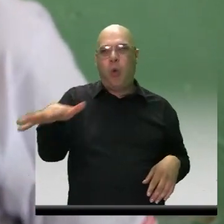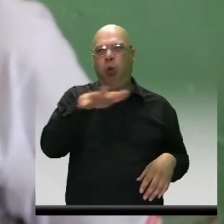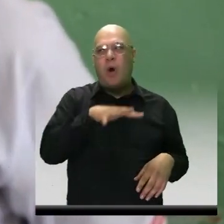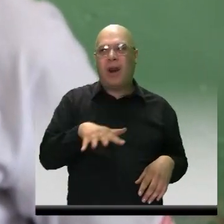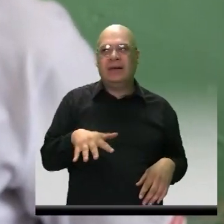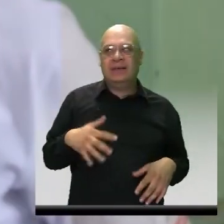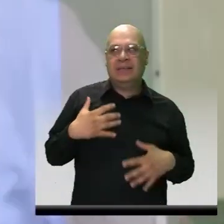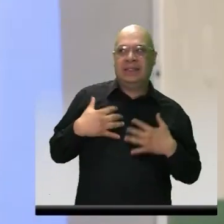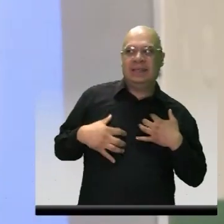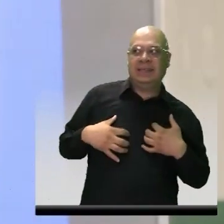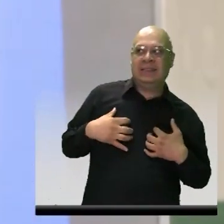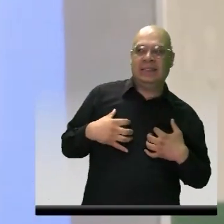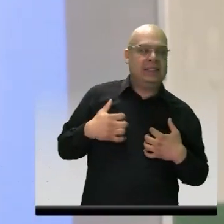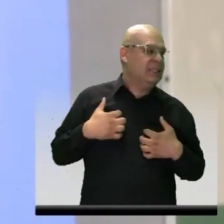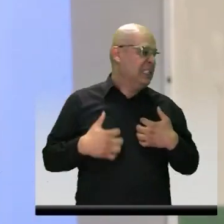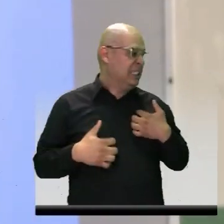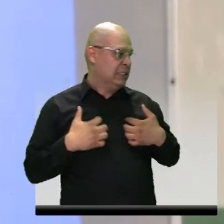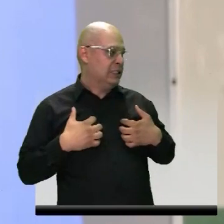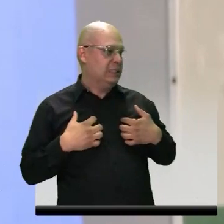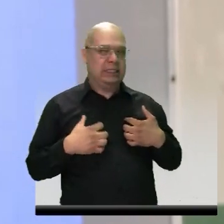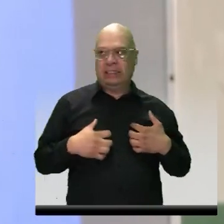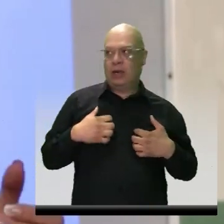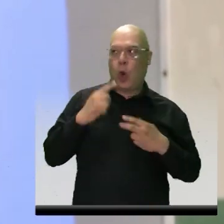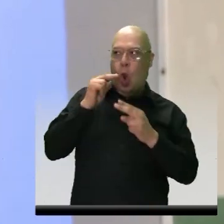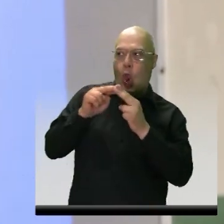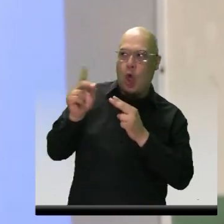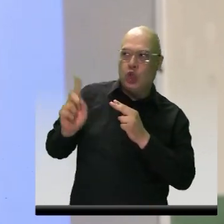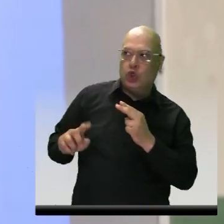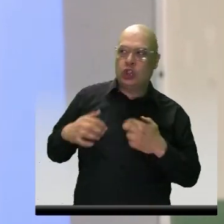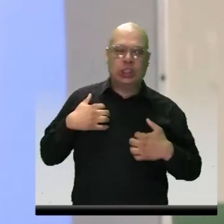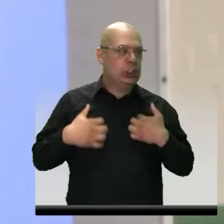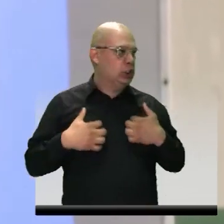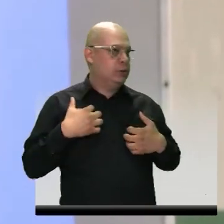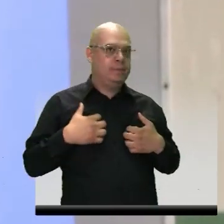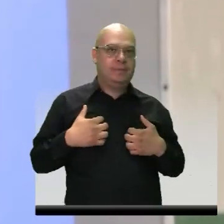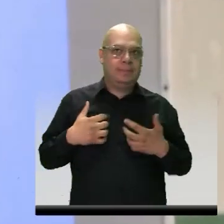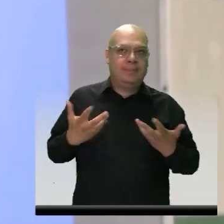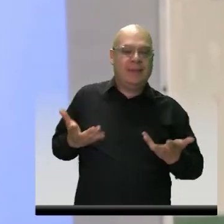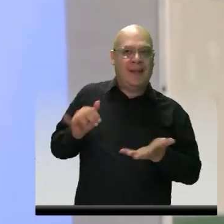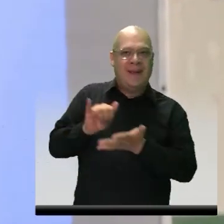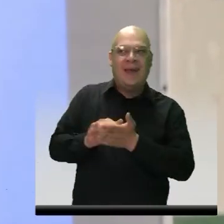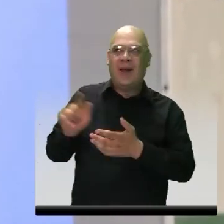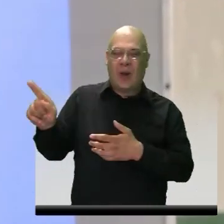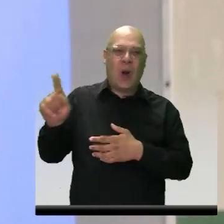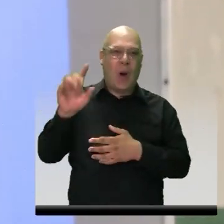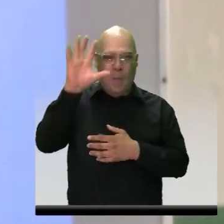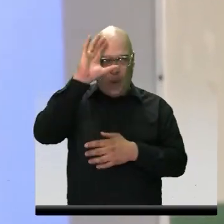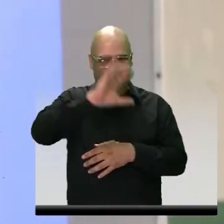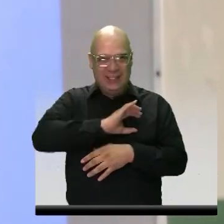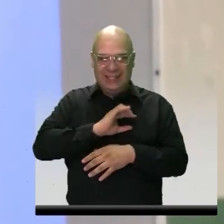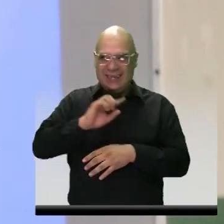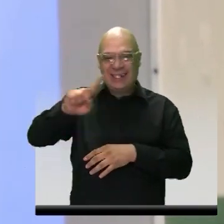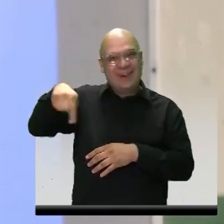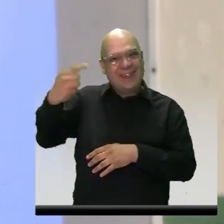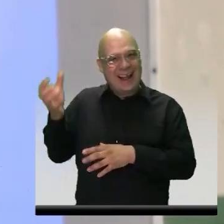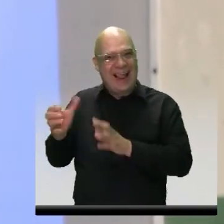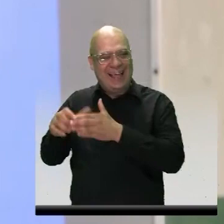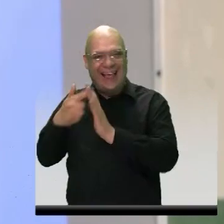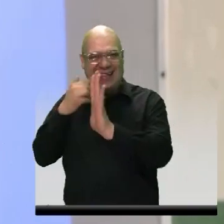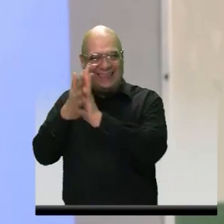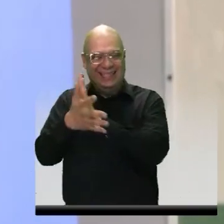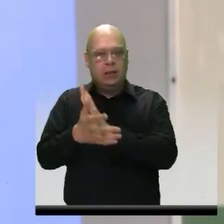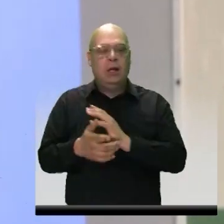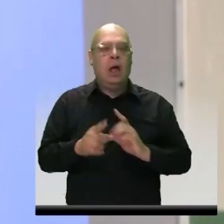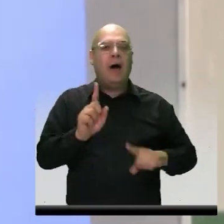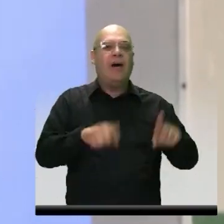más con personas que no conoce. Entonces, lo que decía Micao en el otro aula, yo sé que a veces sus